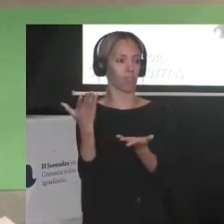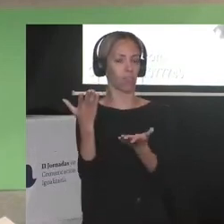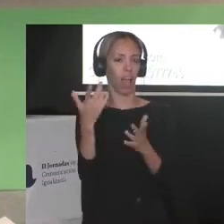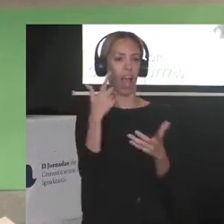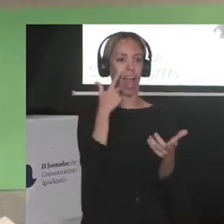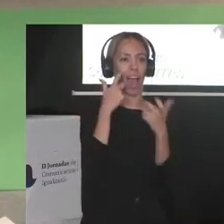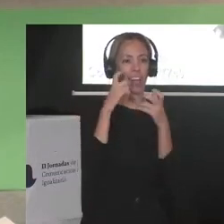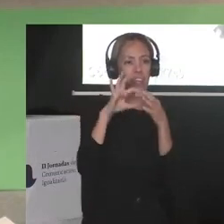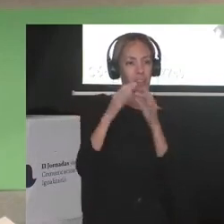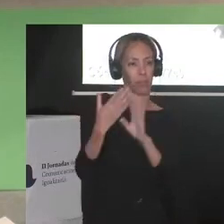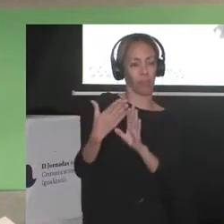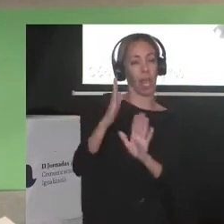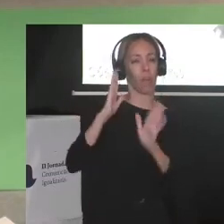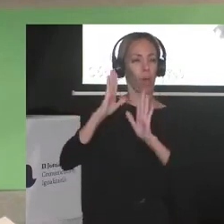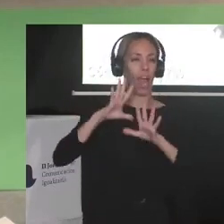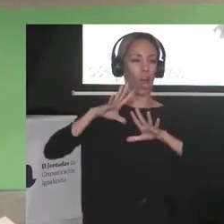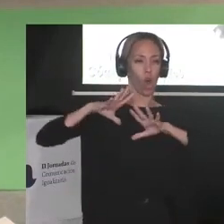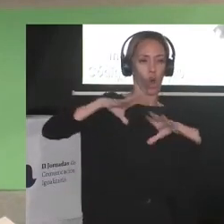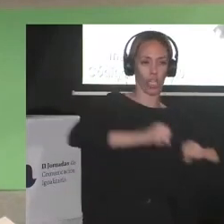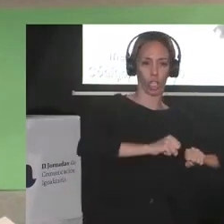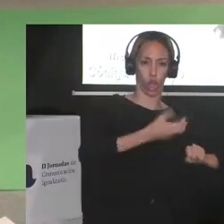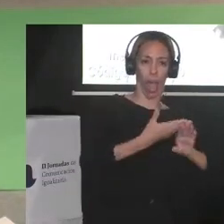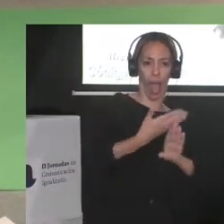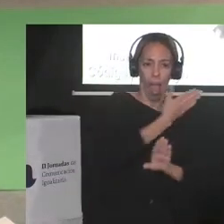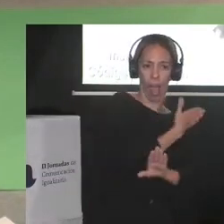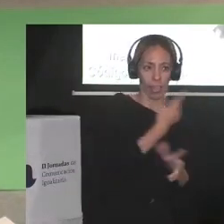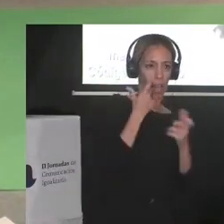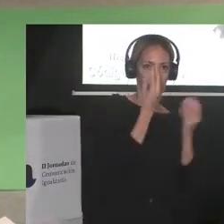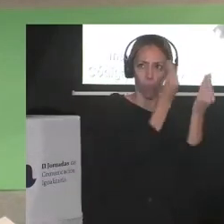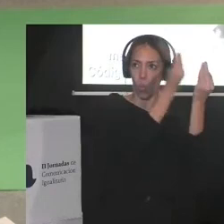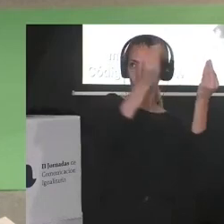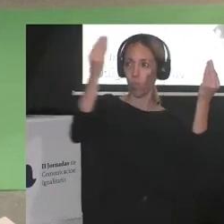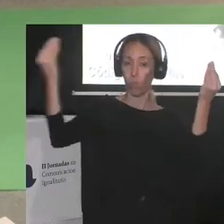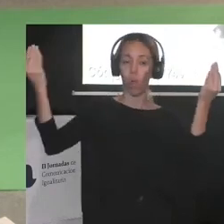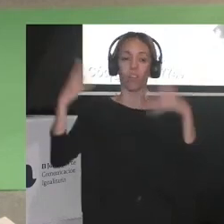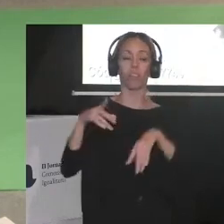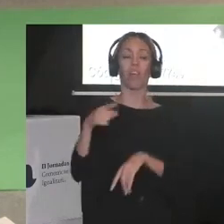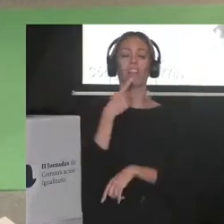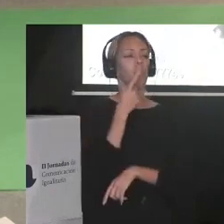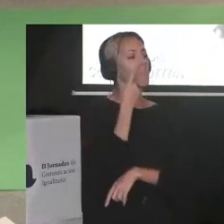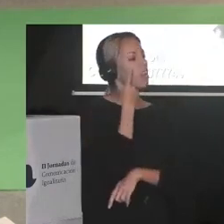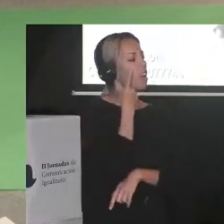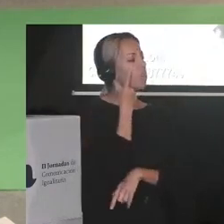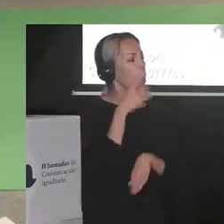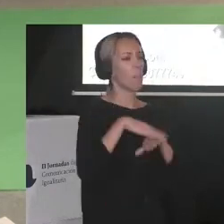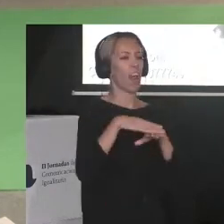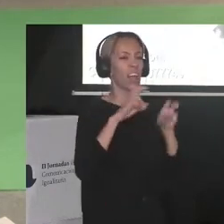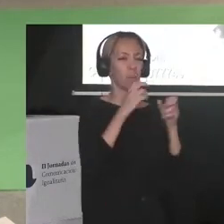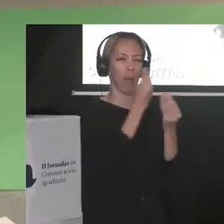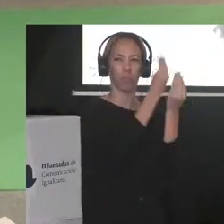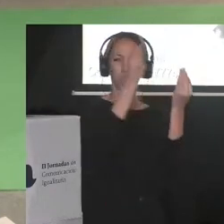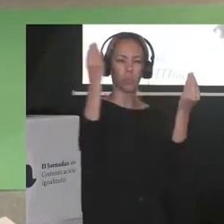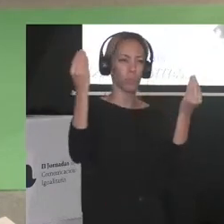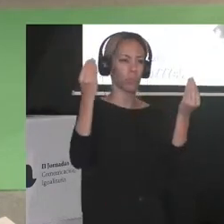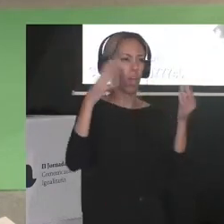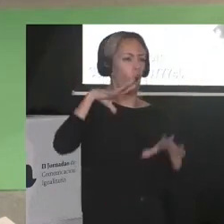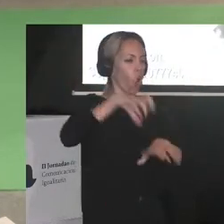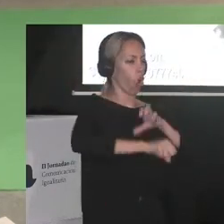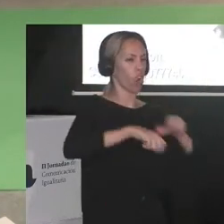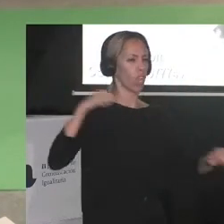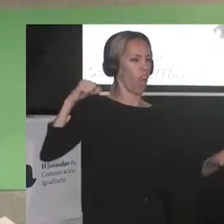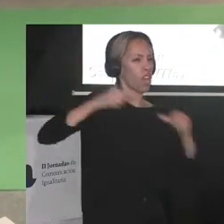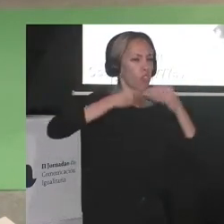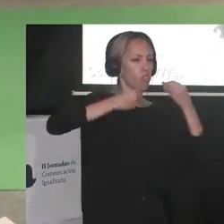de arte precolombino, se preocupan y me preguntan cómo pueden hacer para descolonizarse, para descolonizar el museo,